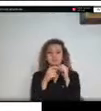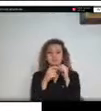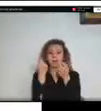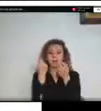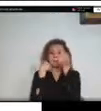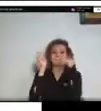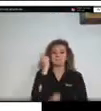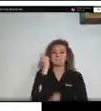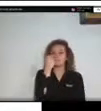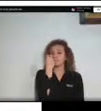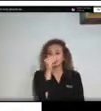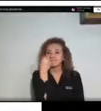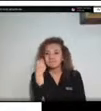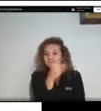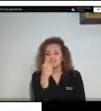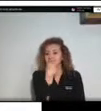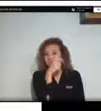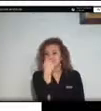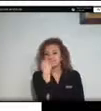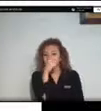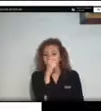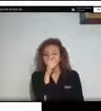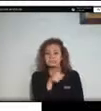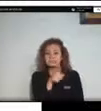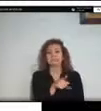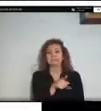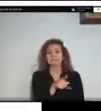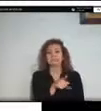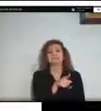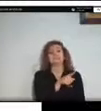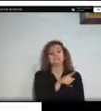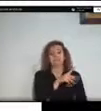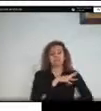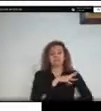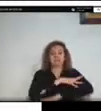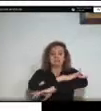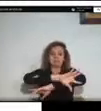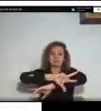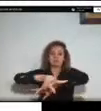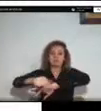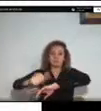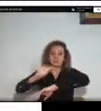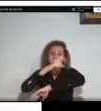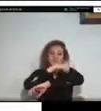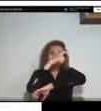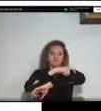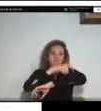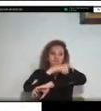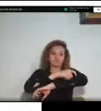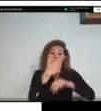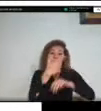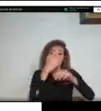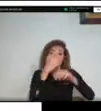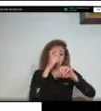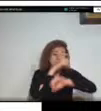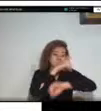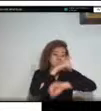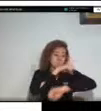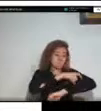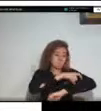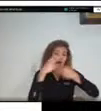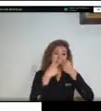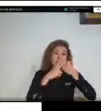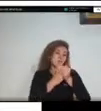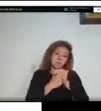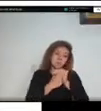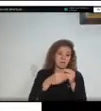un alto índice de hurto de hidrocarburos la instalación de válvulas ilícitas para el robo bien sea de productos refinados o bien